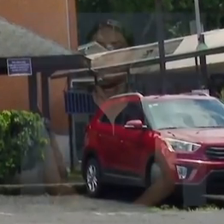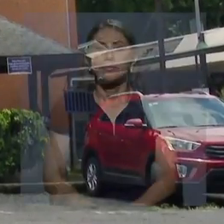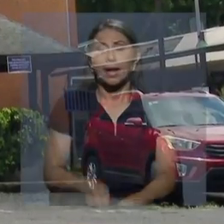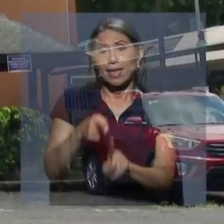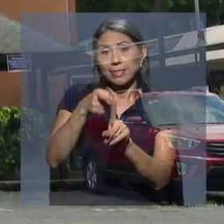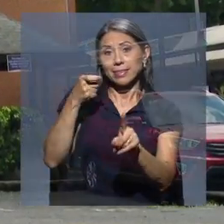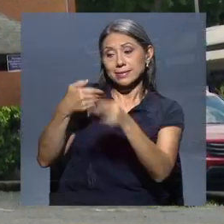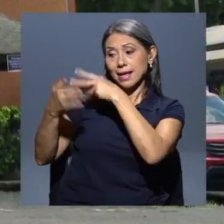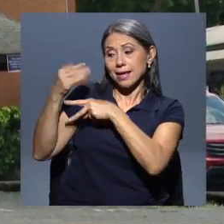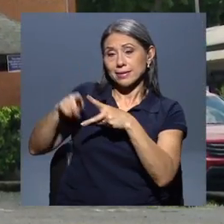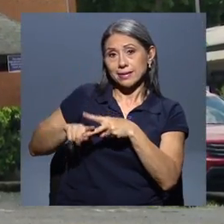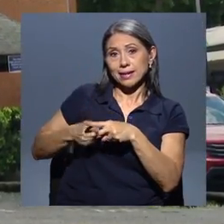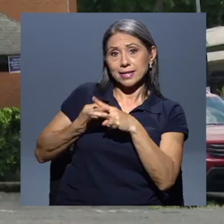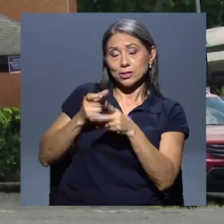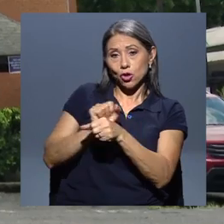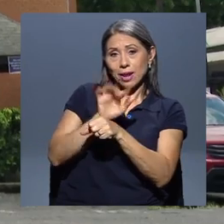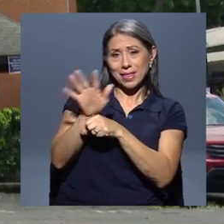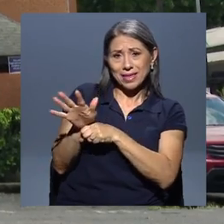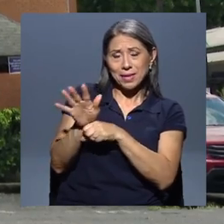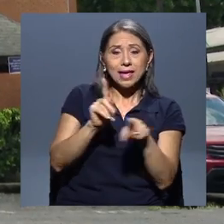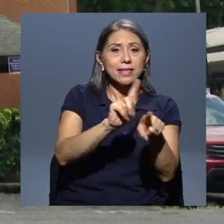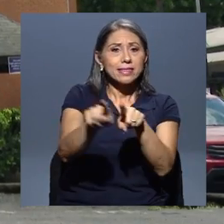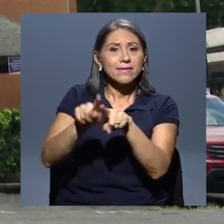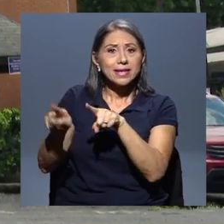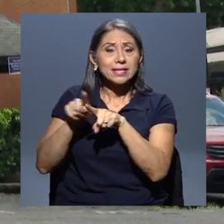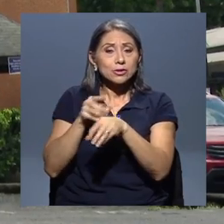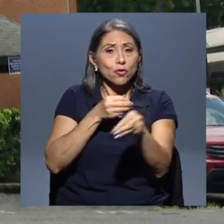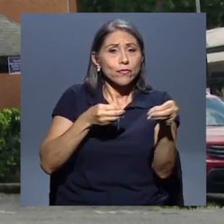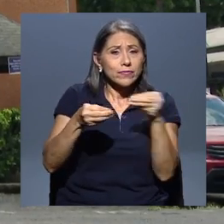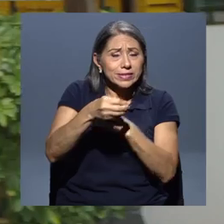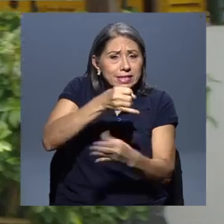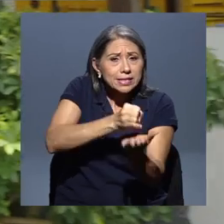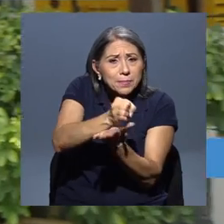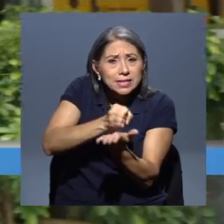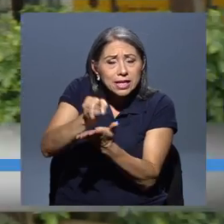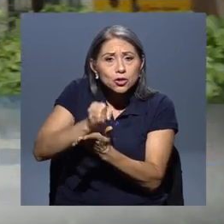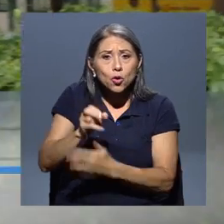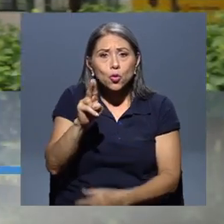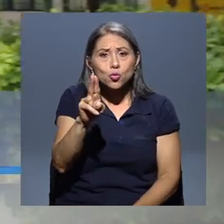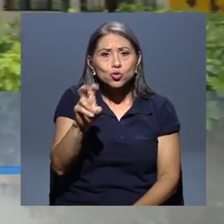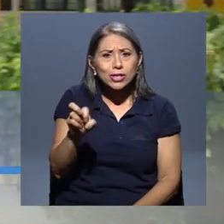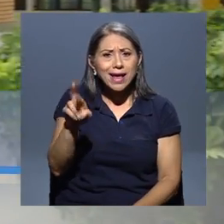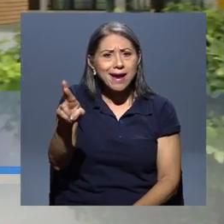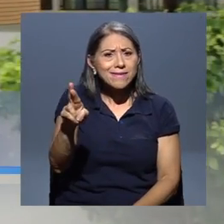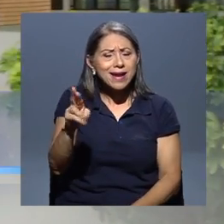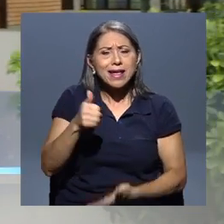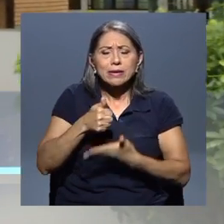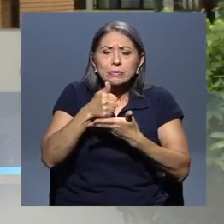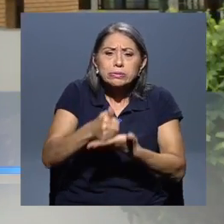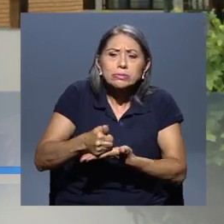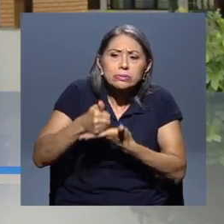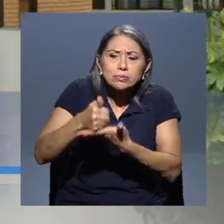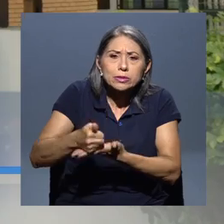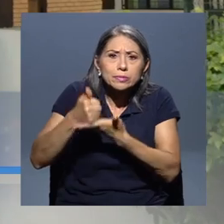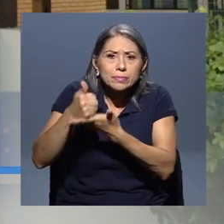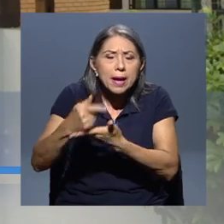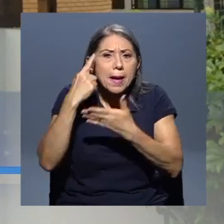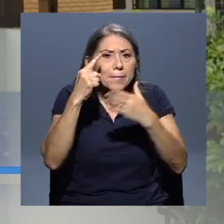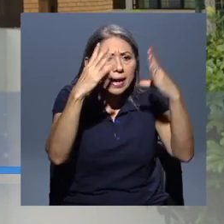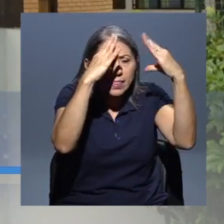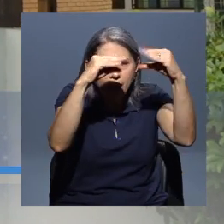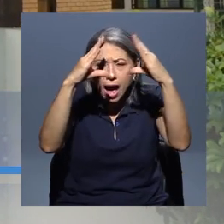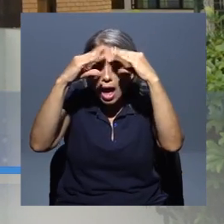Desde el inicio de la pandemia, varias unidades de investigación de la UCR han contribuido constantemente con la proyección de datos e